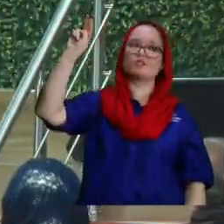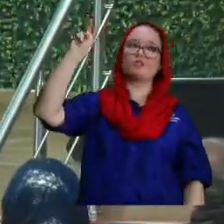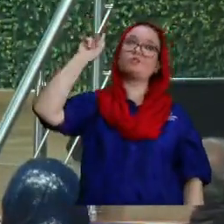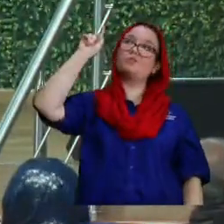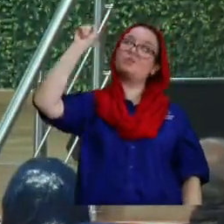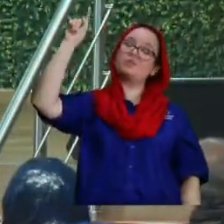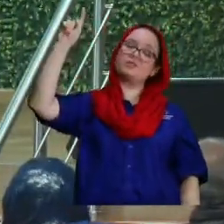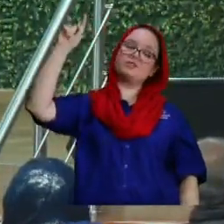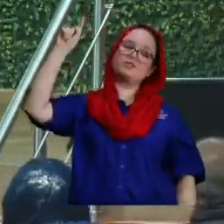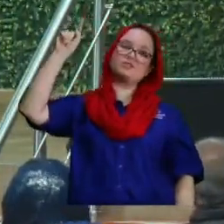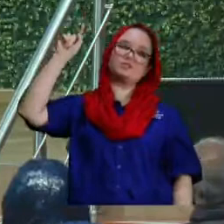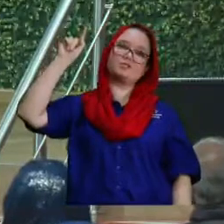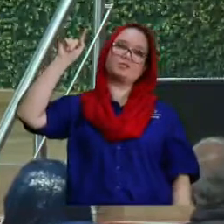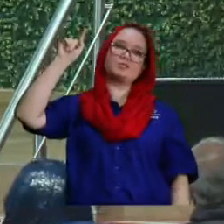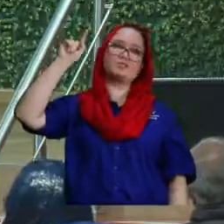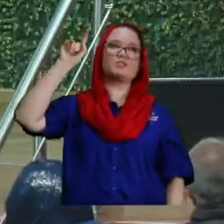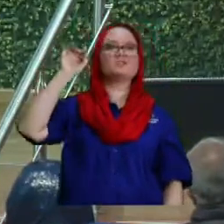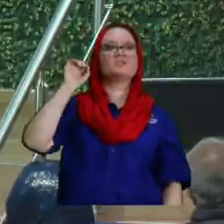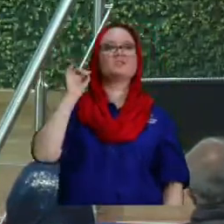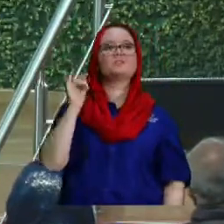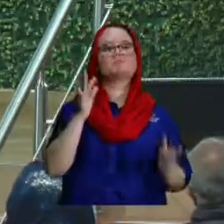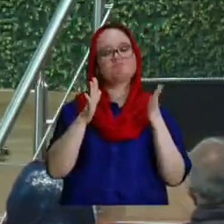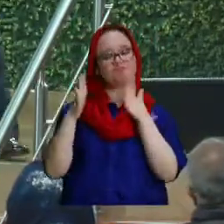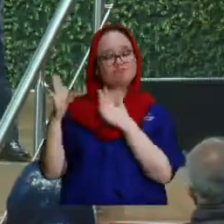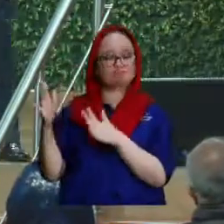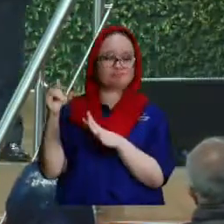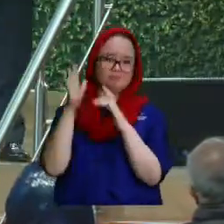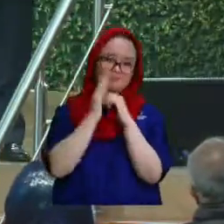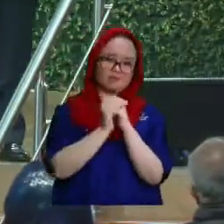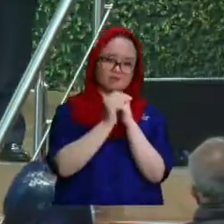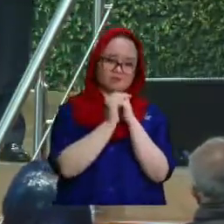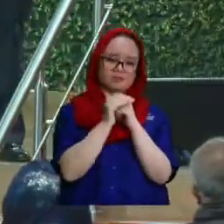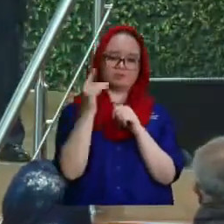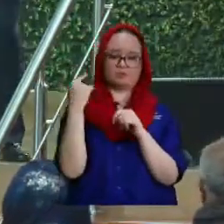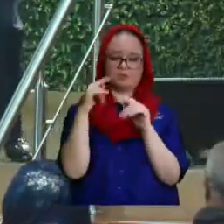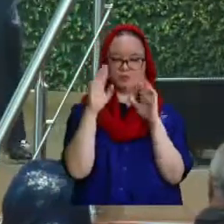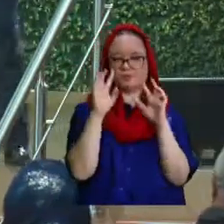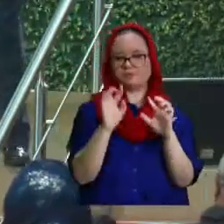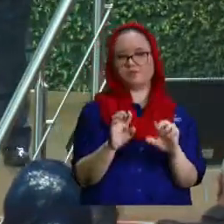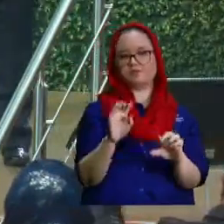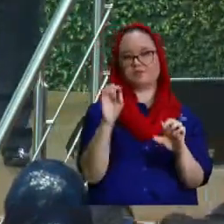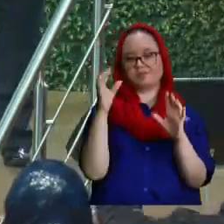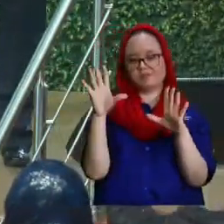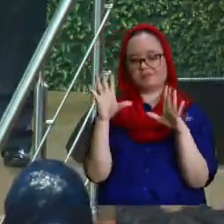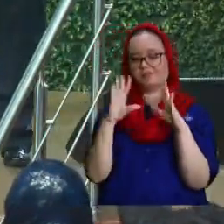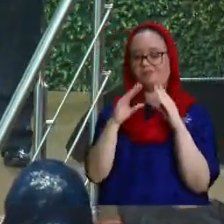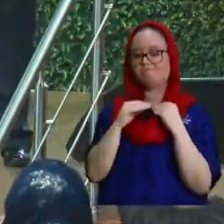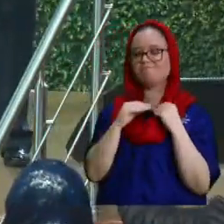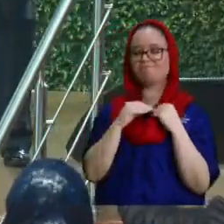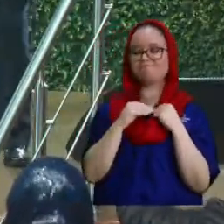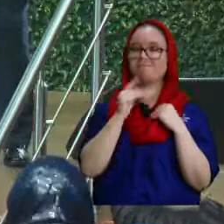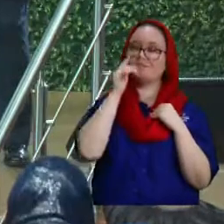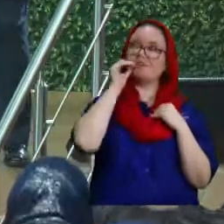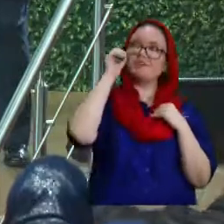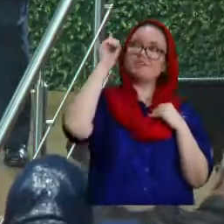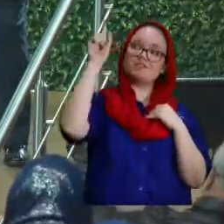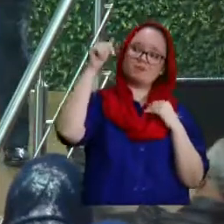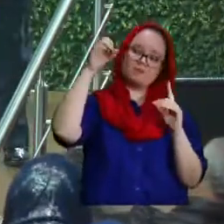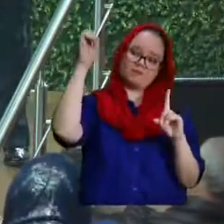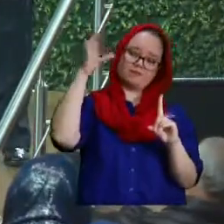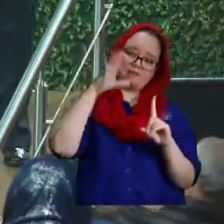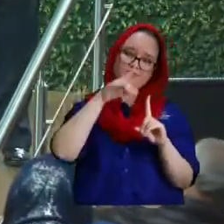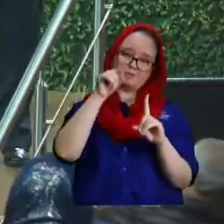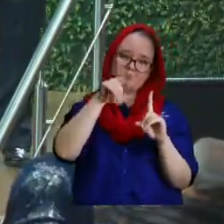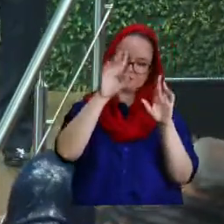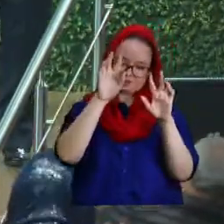profundo para tu corazón ayúdame ayúdame orar por los que han venido recibiendo recibiendo al Señor Padre bendecimos a